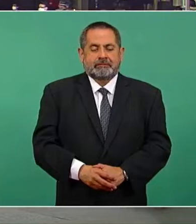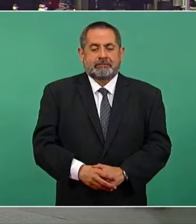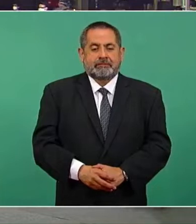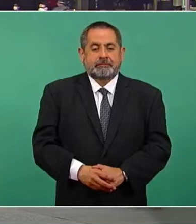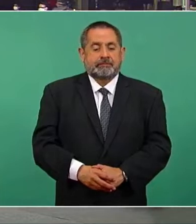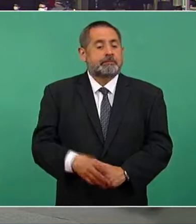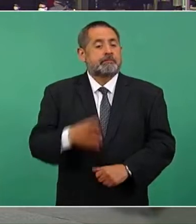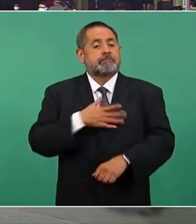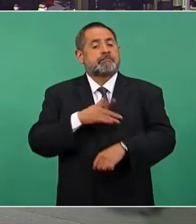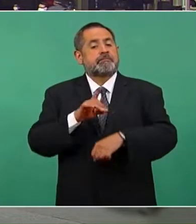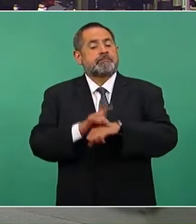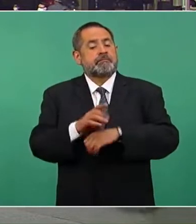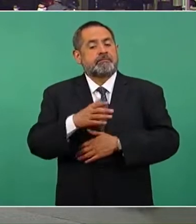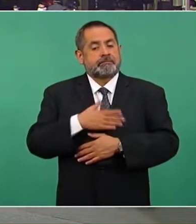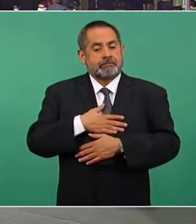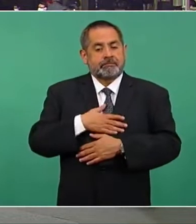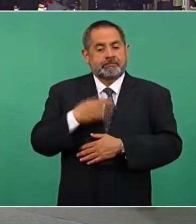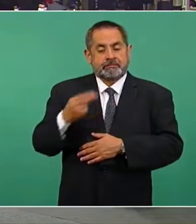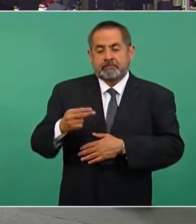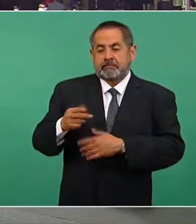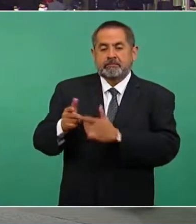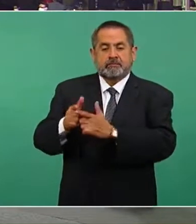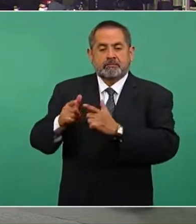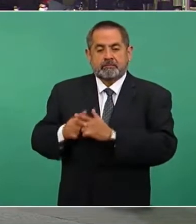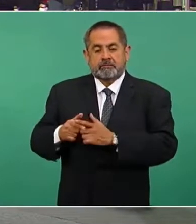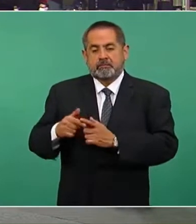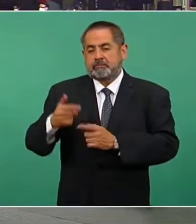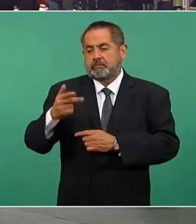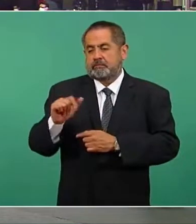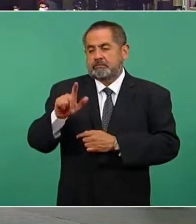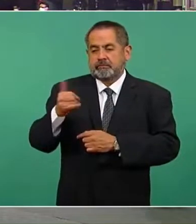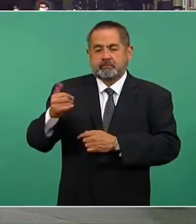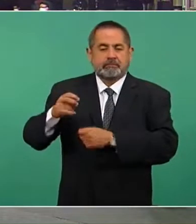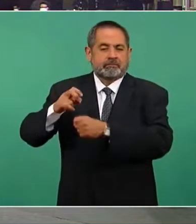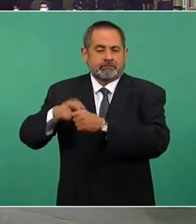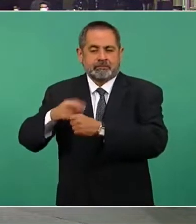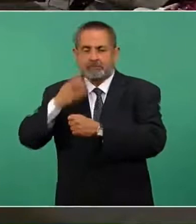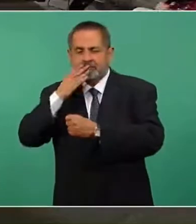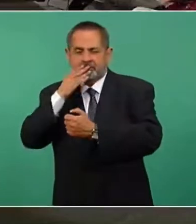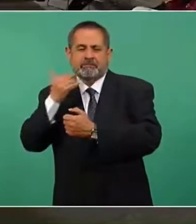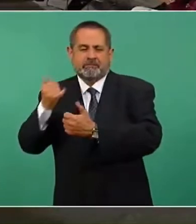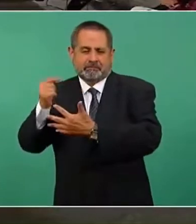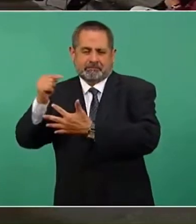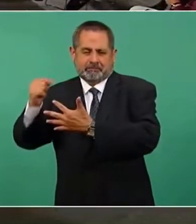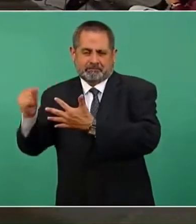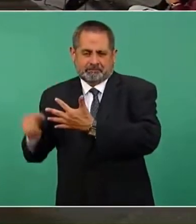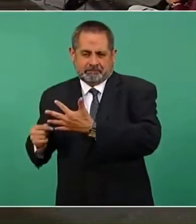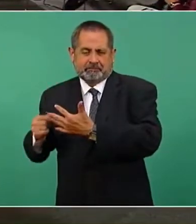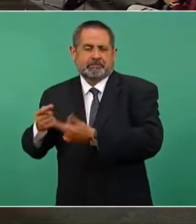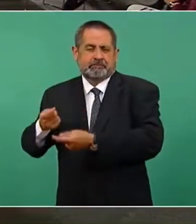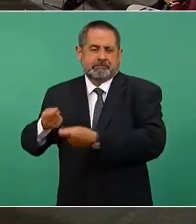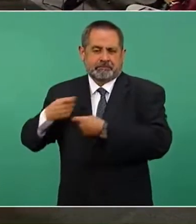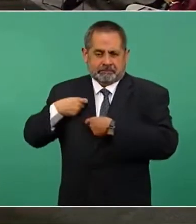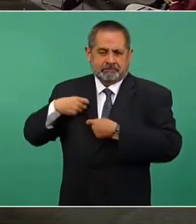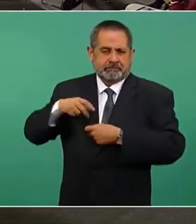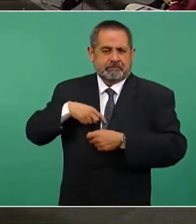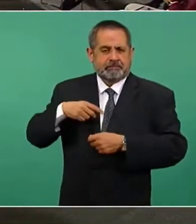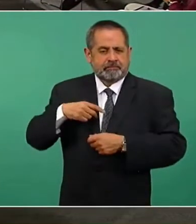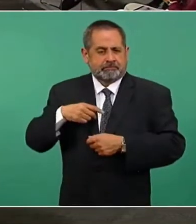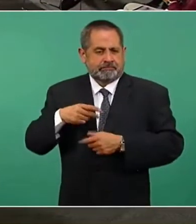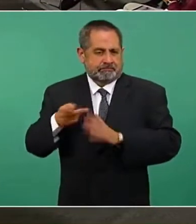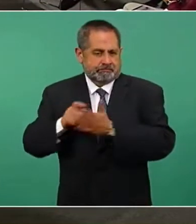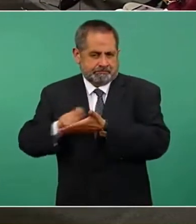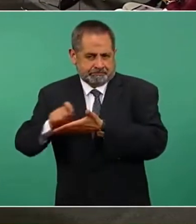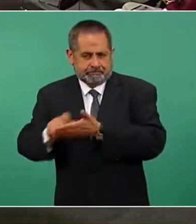Buenos días, Shaila Rosagel, corresponsal del Grupo Gili, la Imparcial de Sonora, La Crónica de Mexicali, Frontera de Tijuana. Buenos días, presidente,